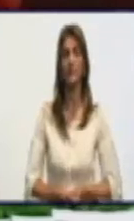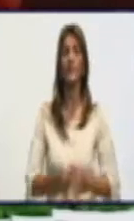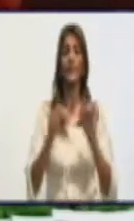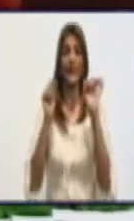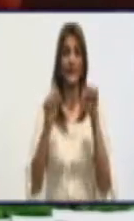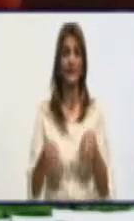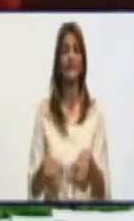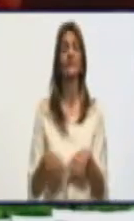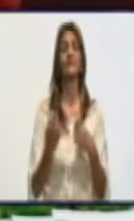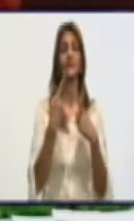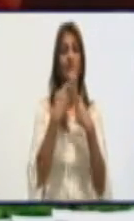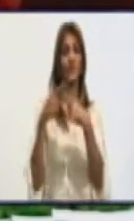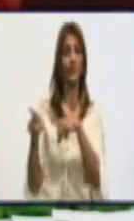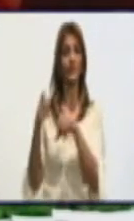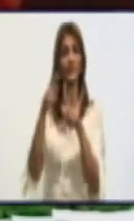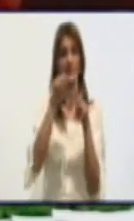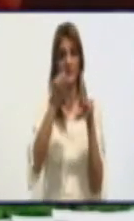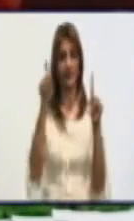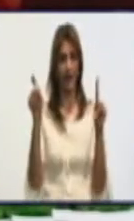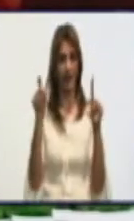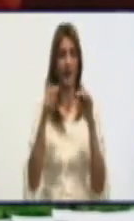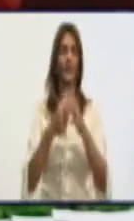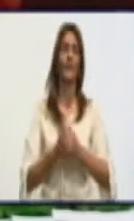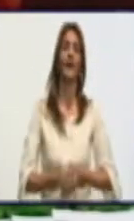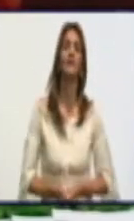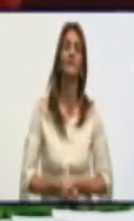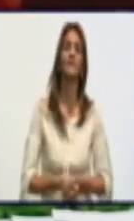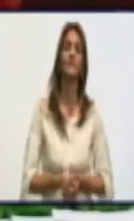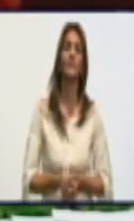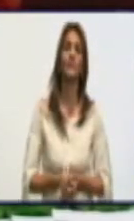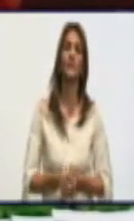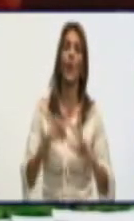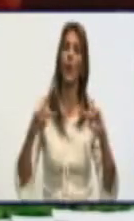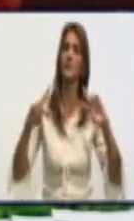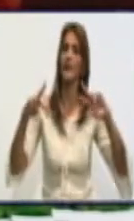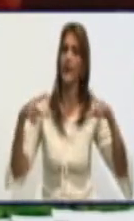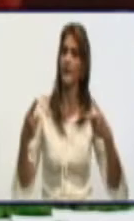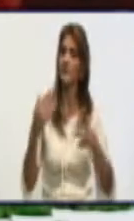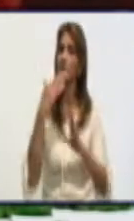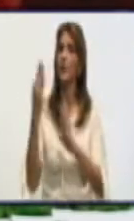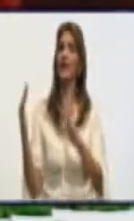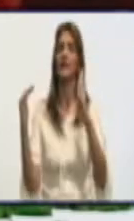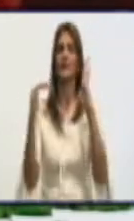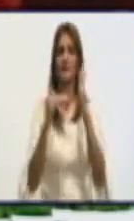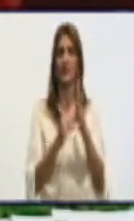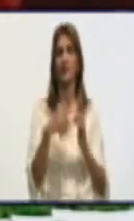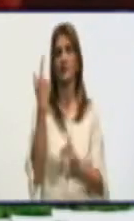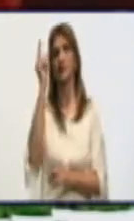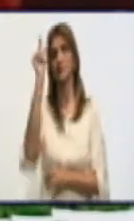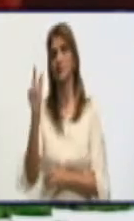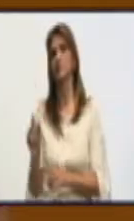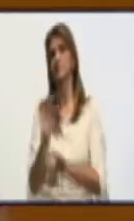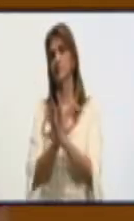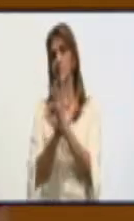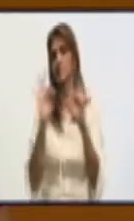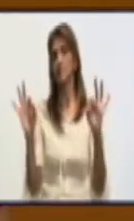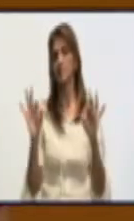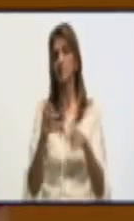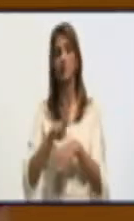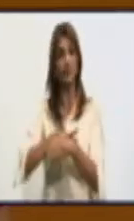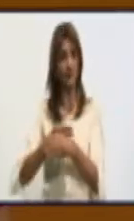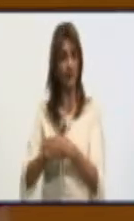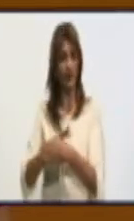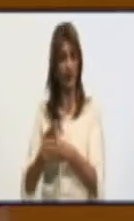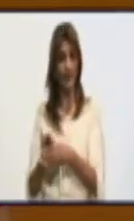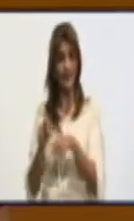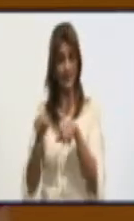En tercer momento de nuestro panel informativo, ya estoy dando las buenas tardes al compañero Roger Fernández Bodaño, representante